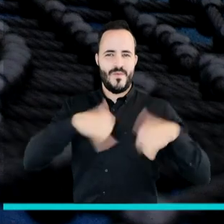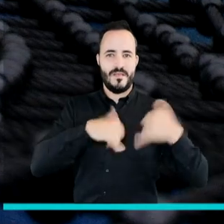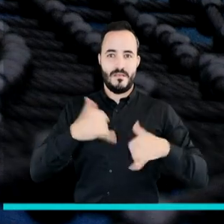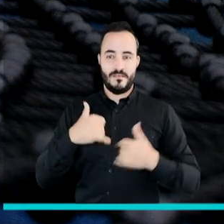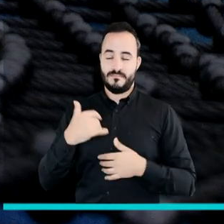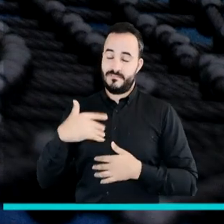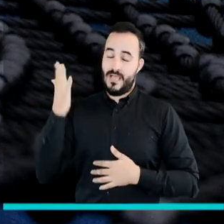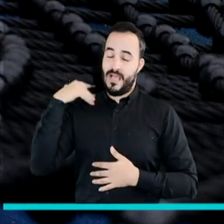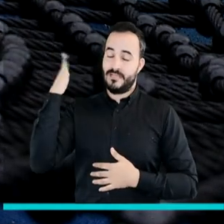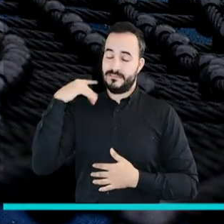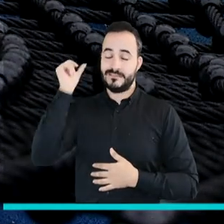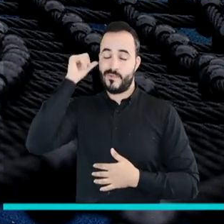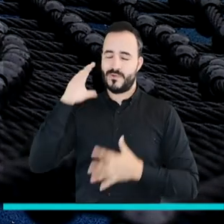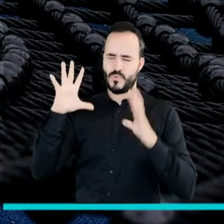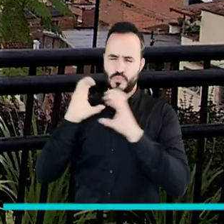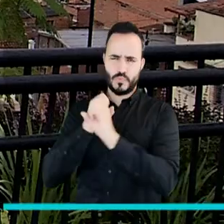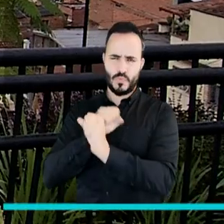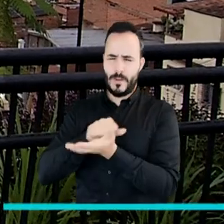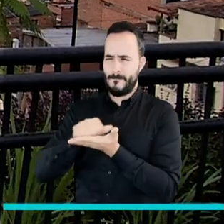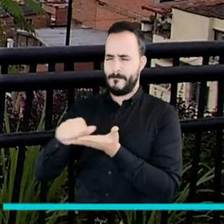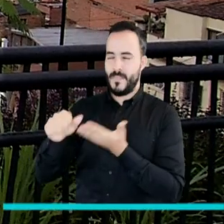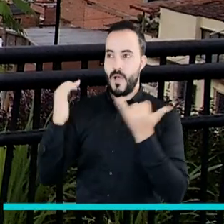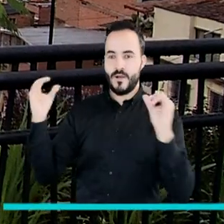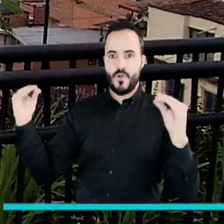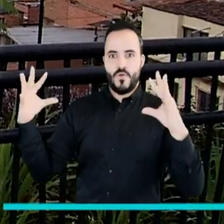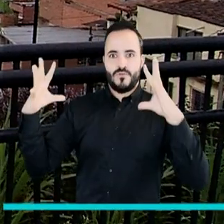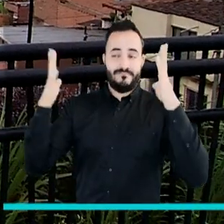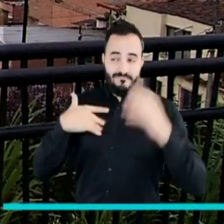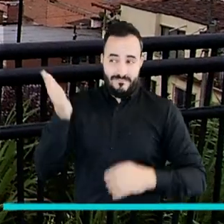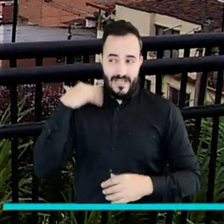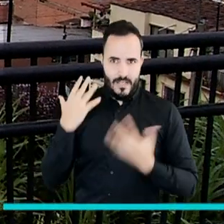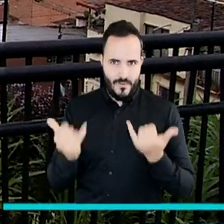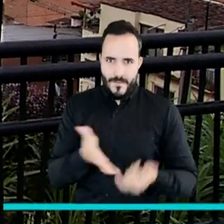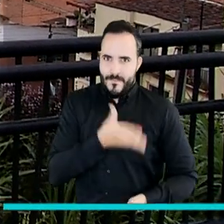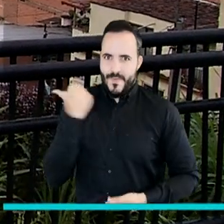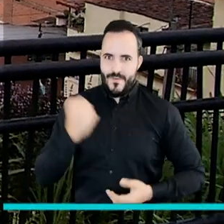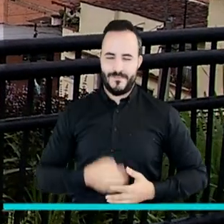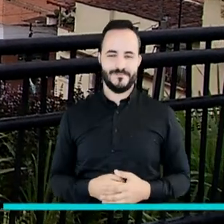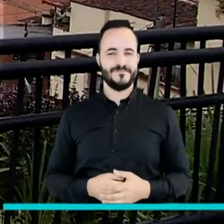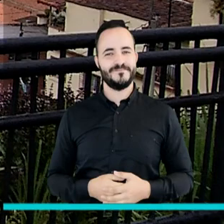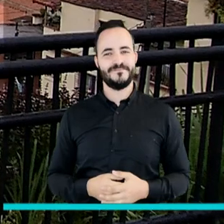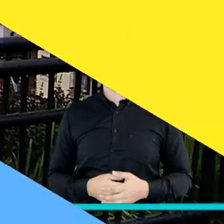más iluminado porque esto antes era muy oscuro y está mucho mejor que antes.